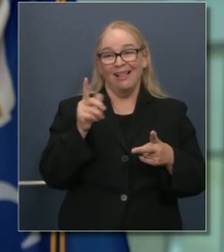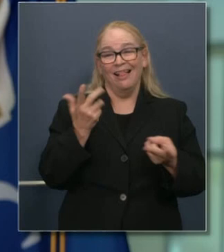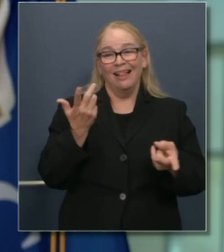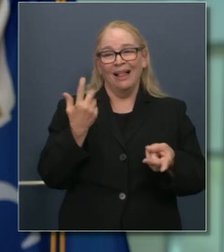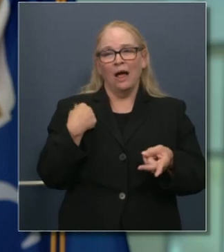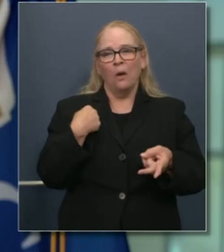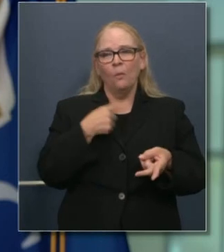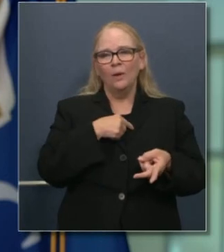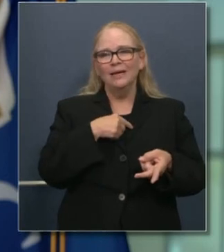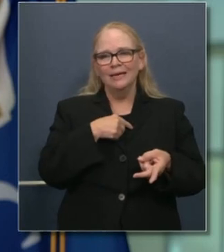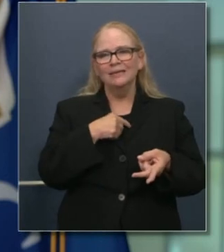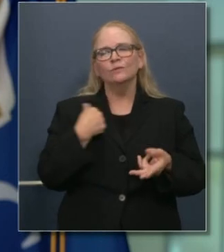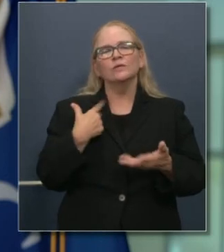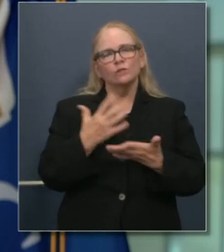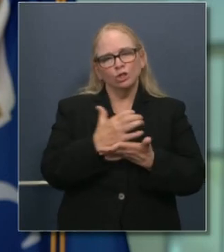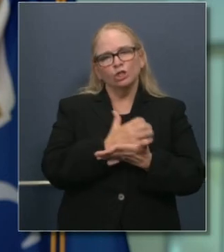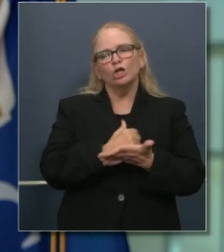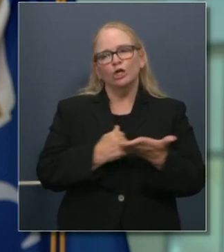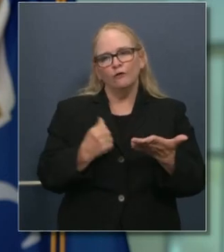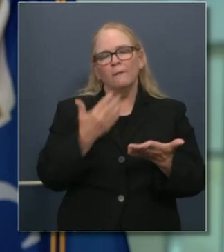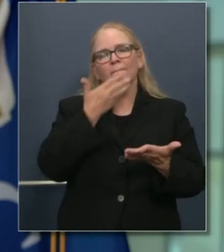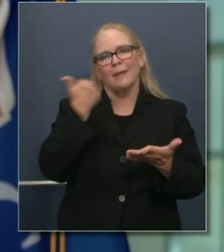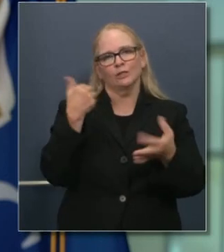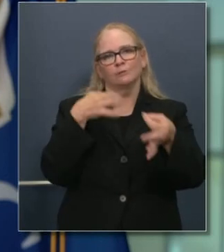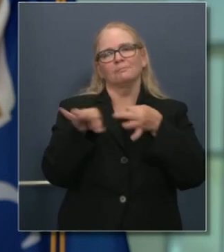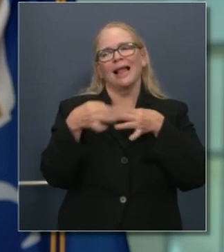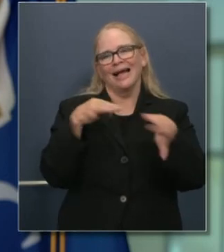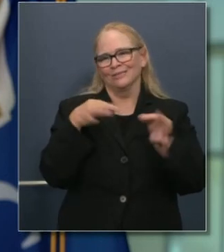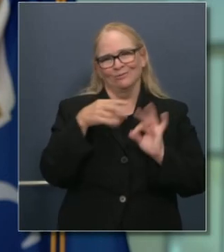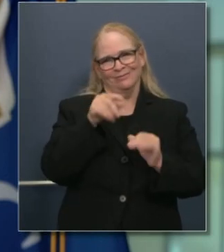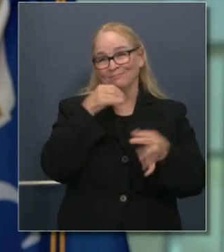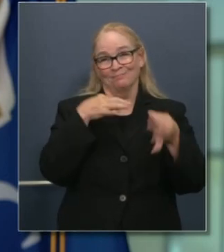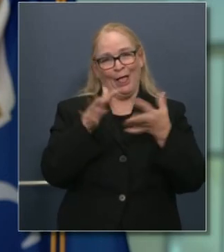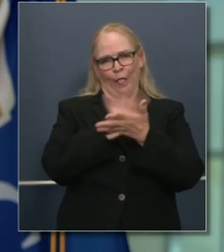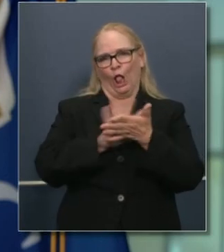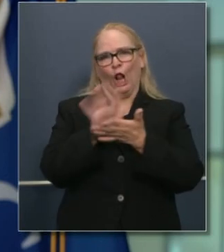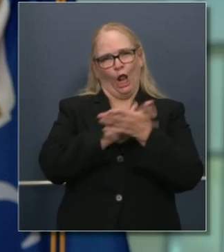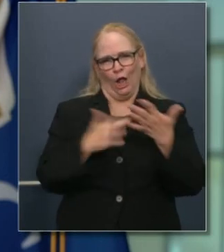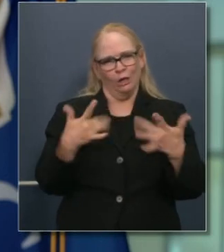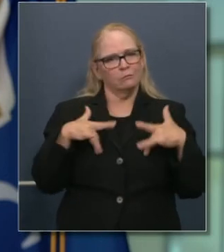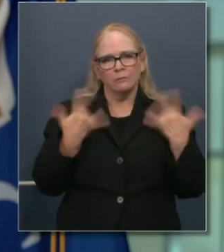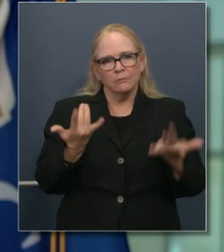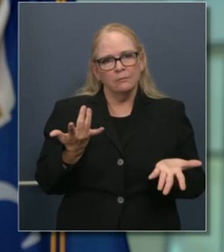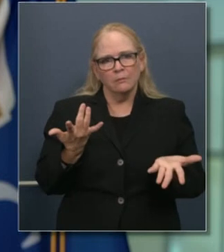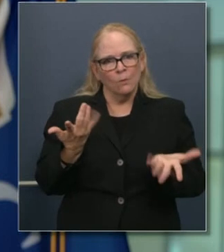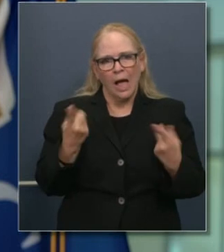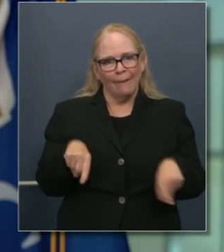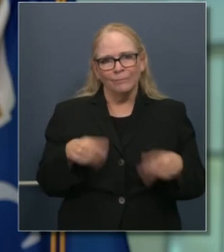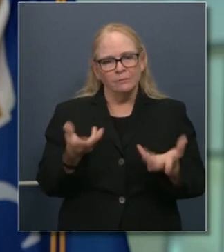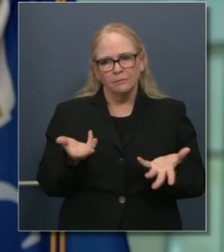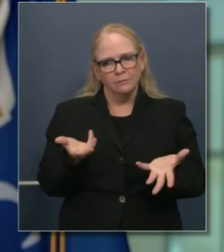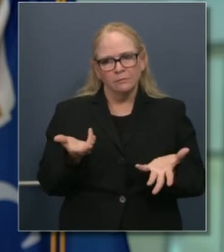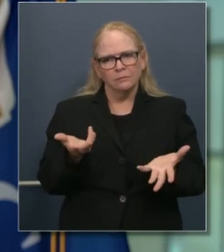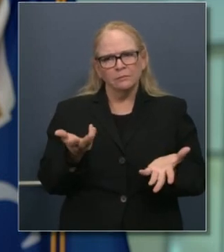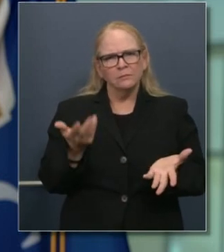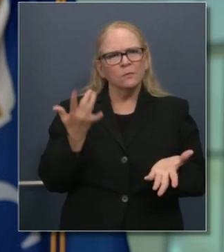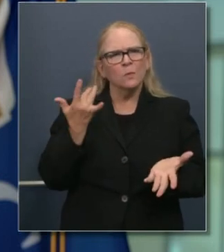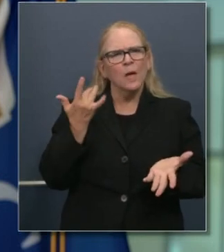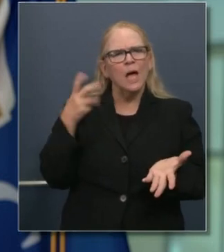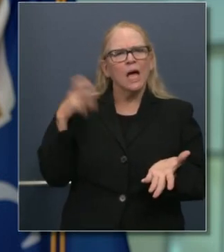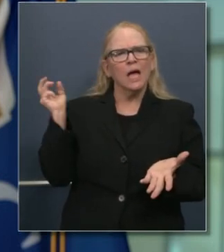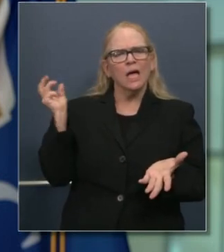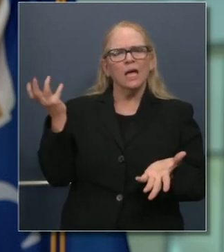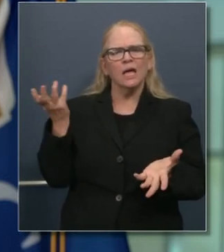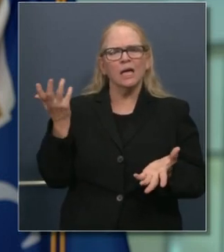Nosotros, creo yo, como público merecemos una explicación sobre esta cuestión del problema de datos. Entonces,